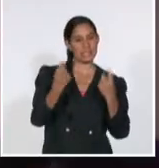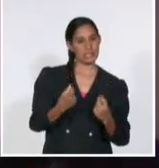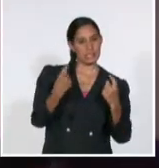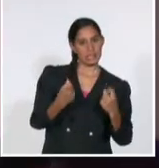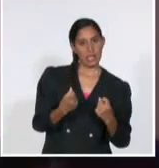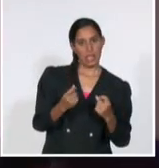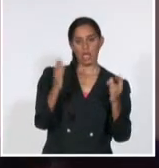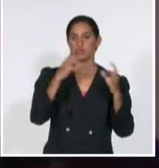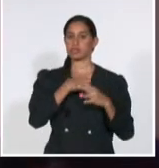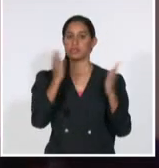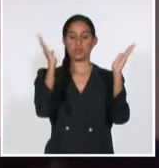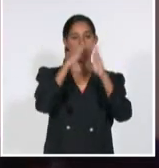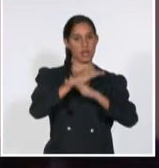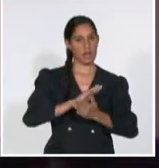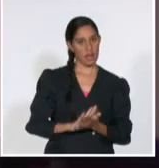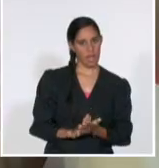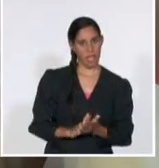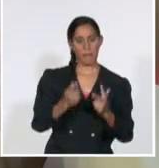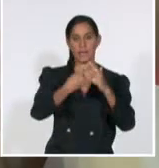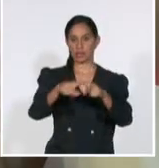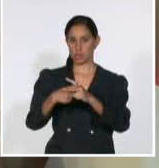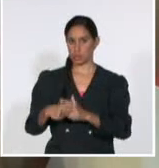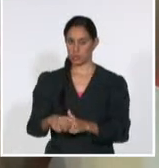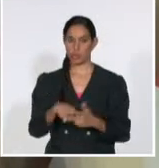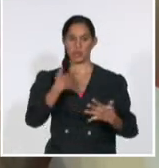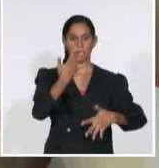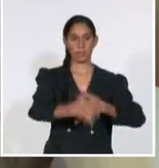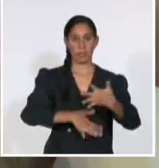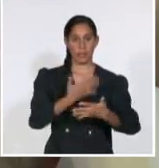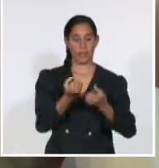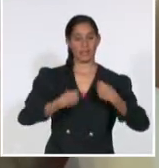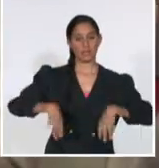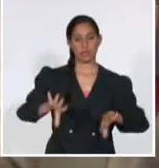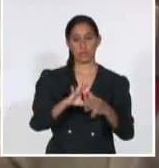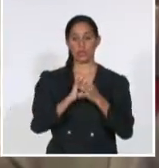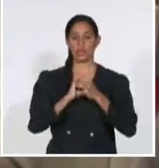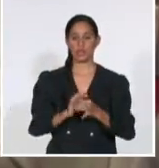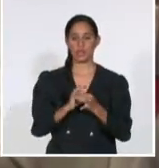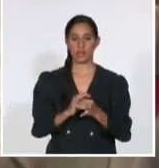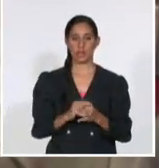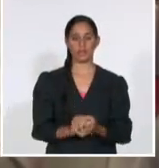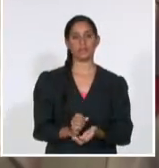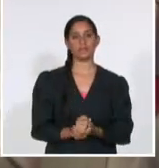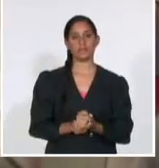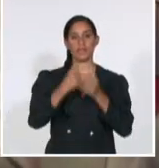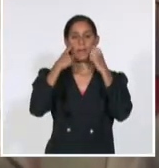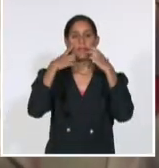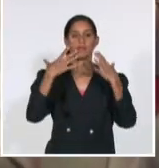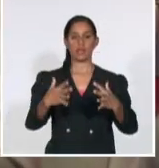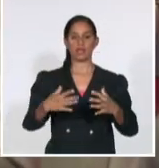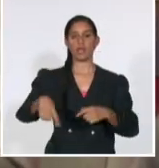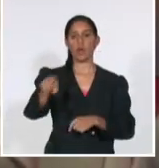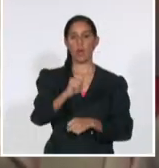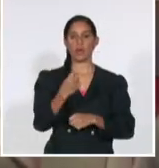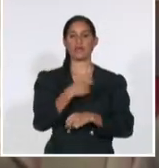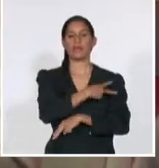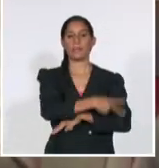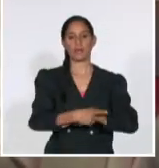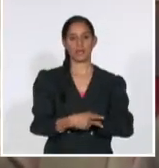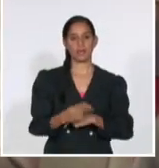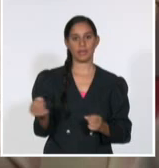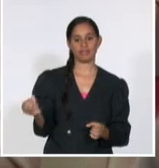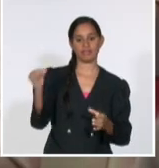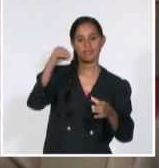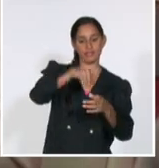para la resolución de problemas. Entre los asuntos que hoy prioriza el país están el ingreso de más divisas, la